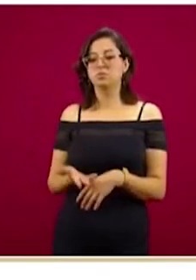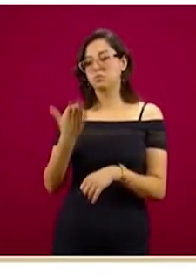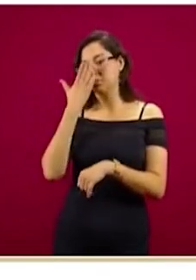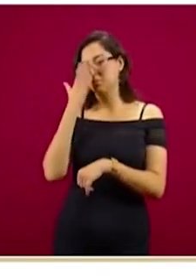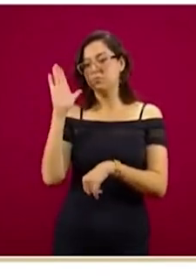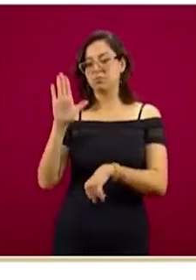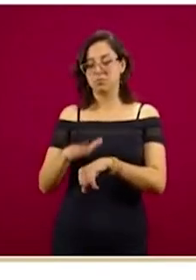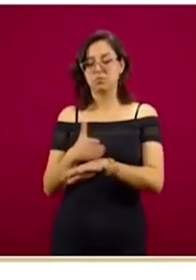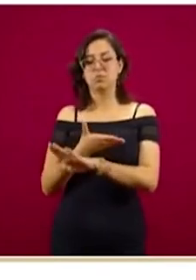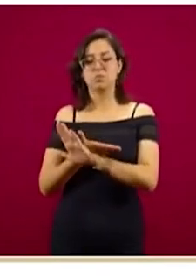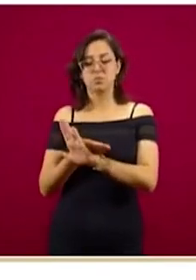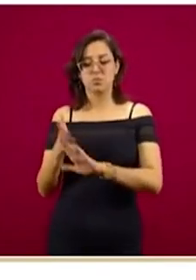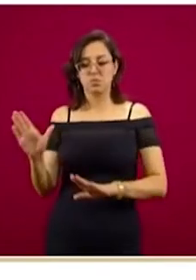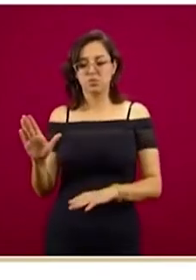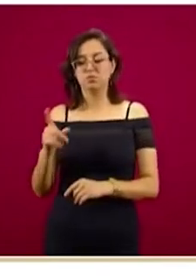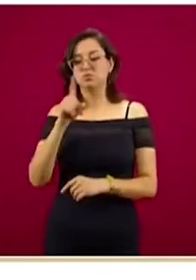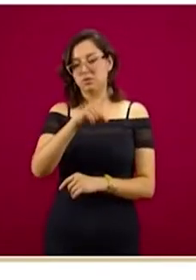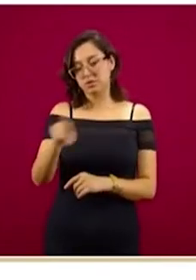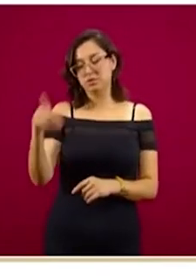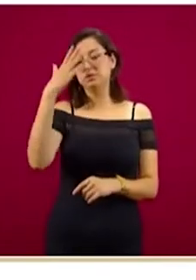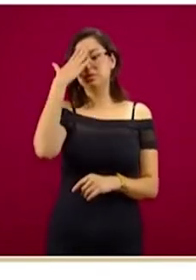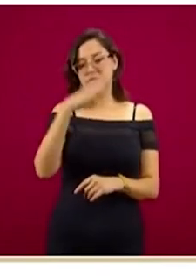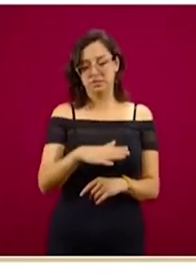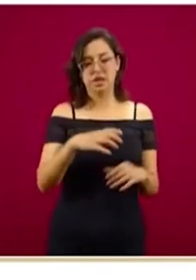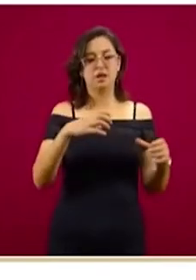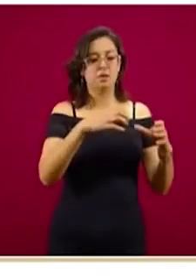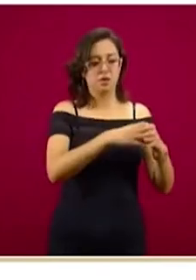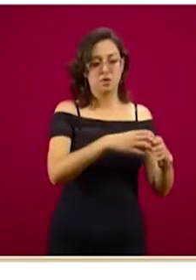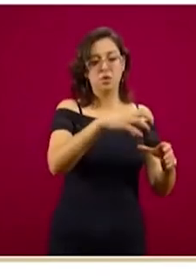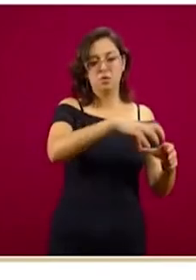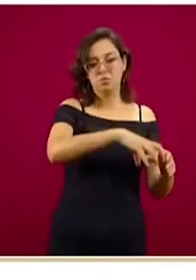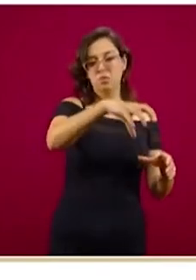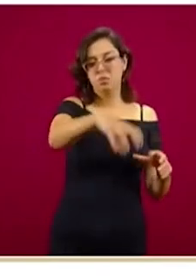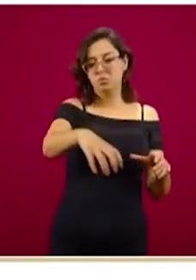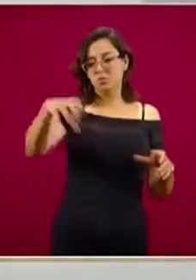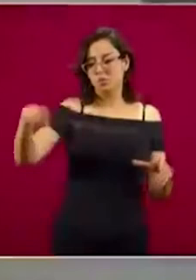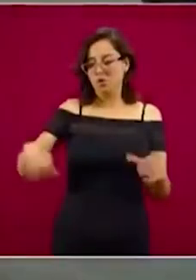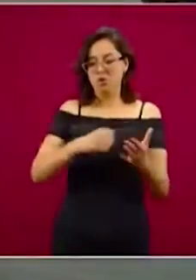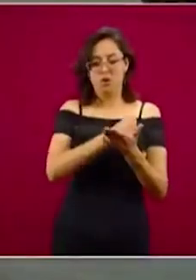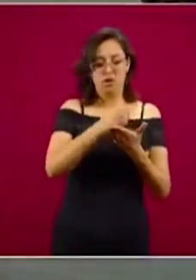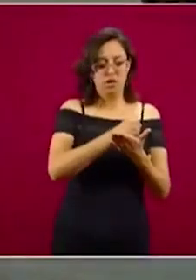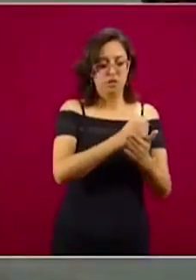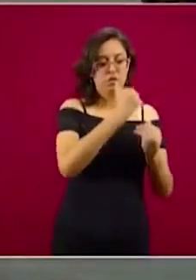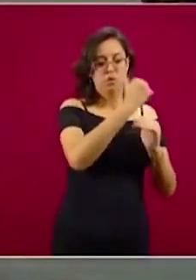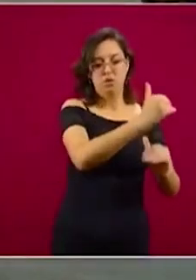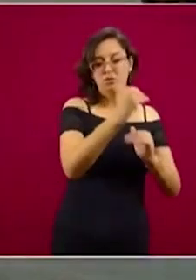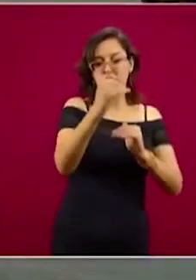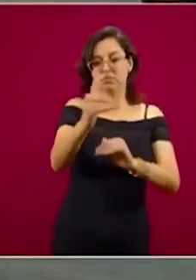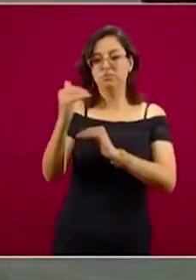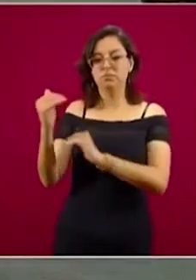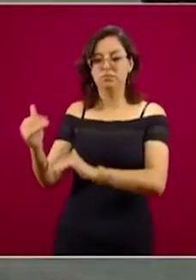Como ustedes se acordarán, cada tipo de crédito tiene un monto en lo particular. La siguiente lámina, por favor.